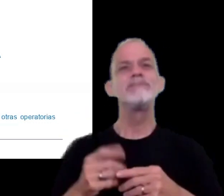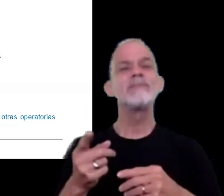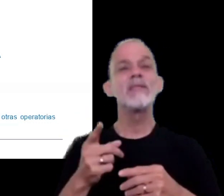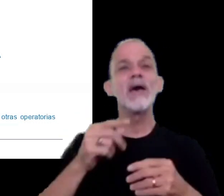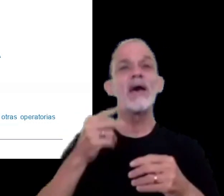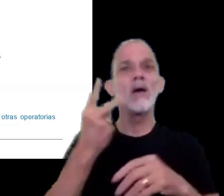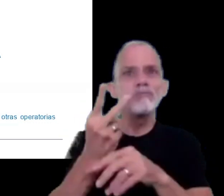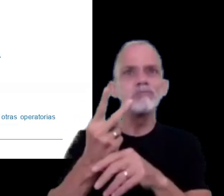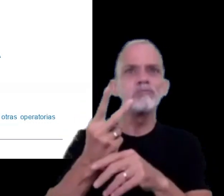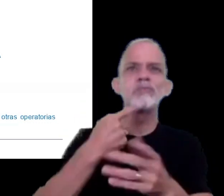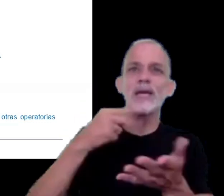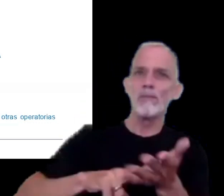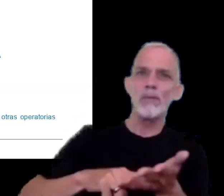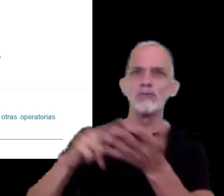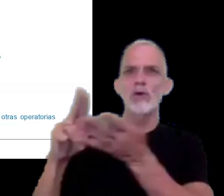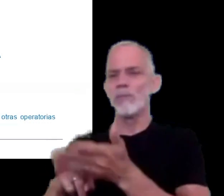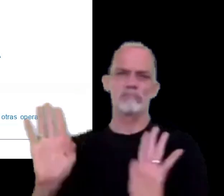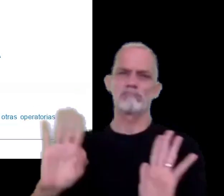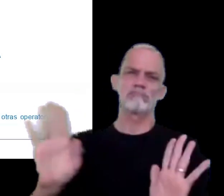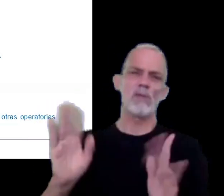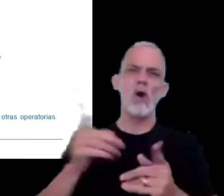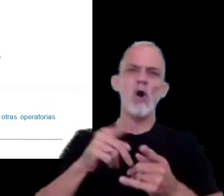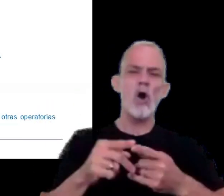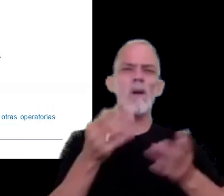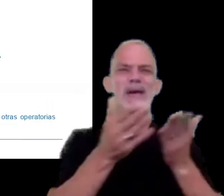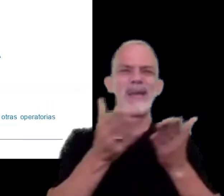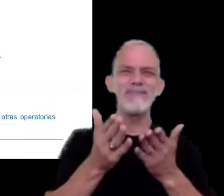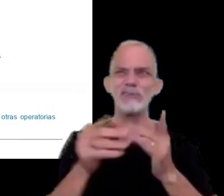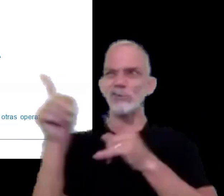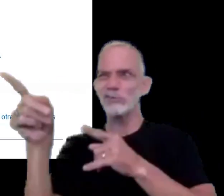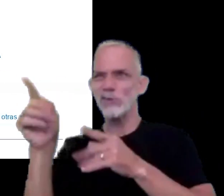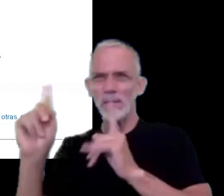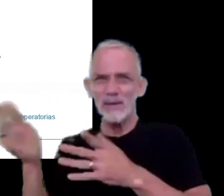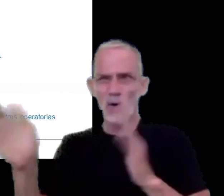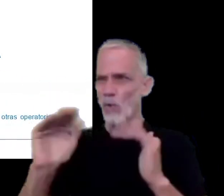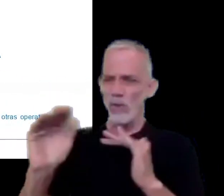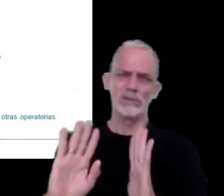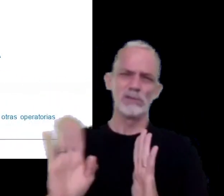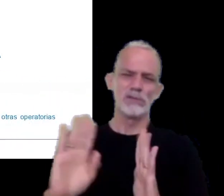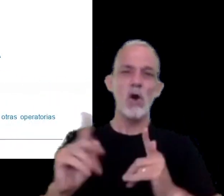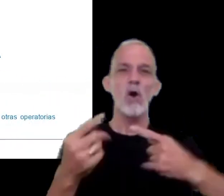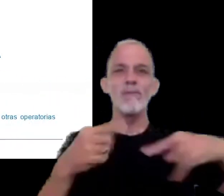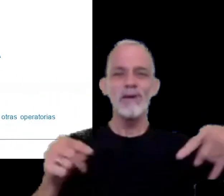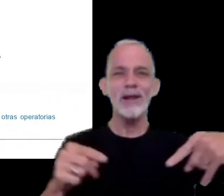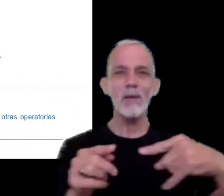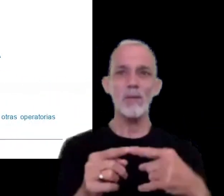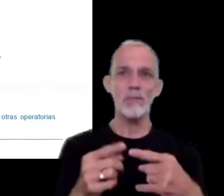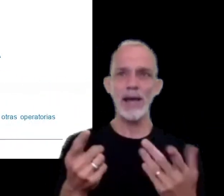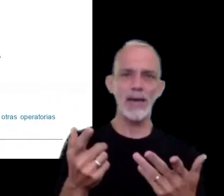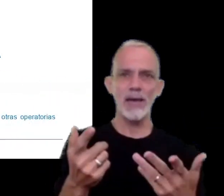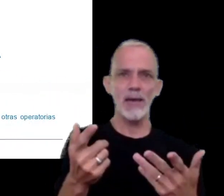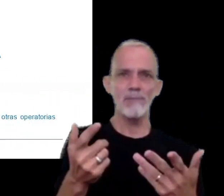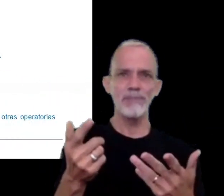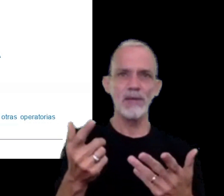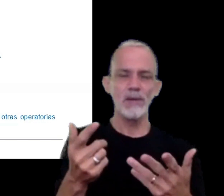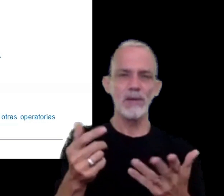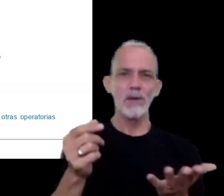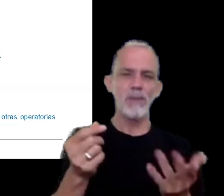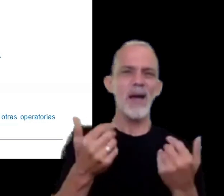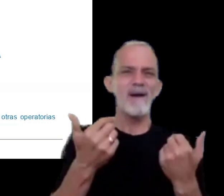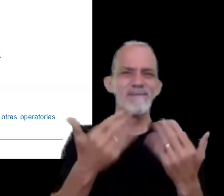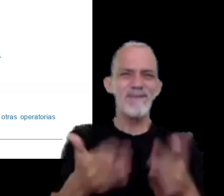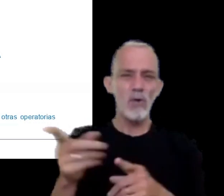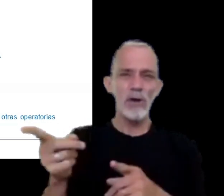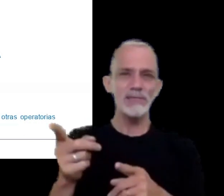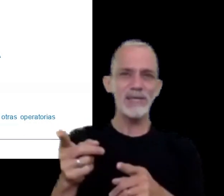no imposición internacional traslado de beneficios mecanismos para evitar quedar o para favorecer quedar